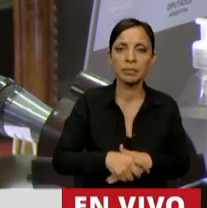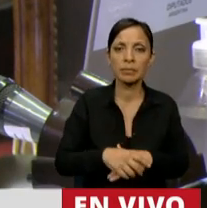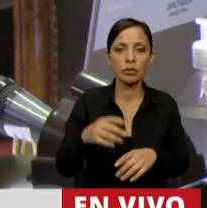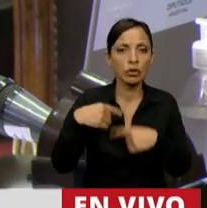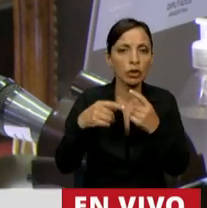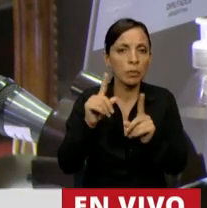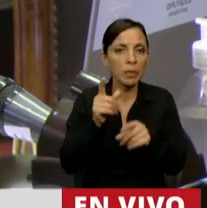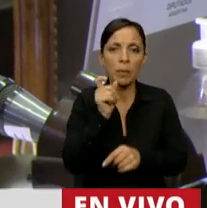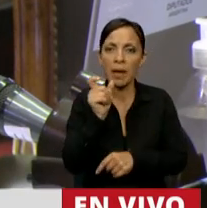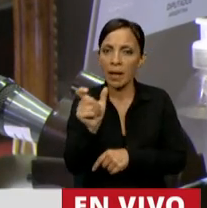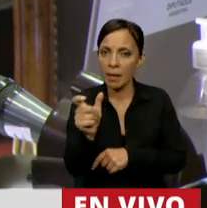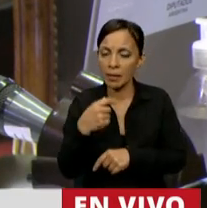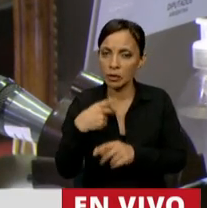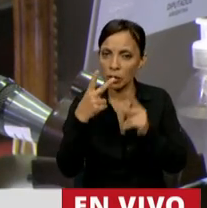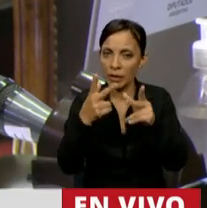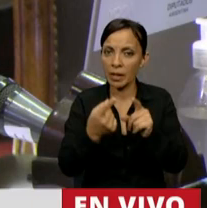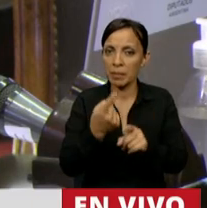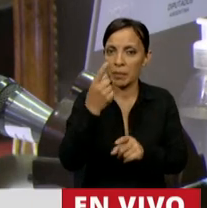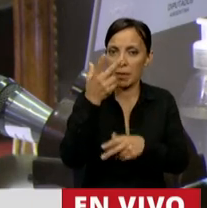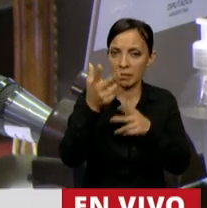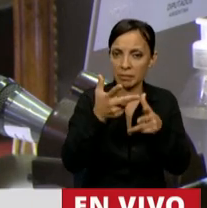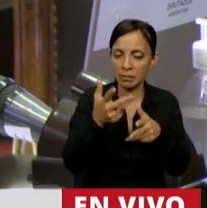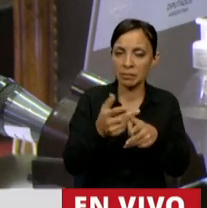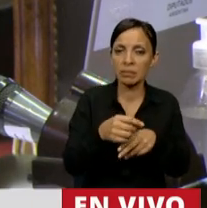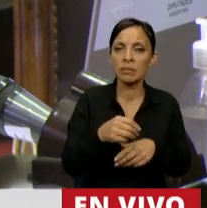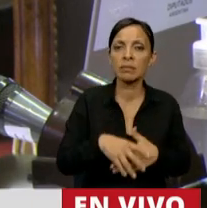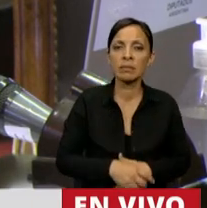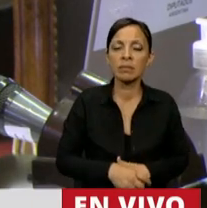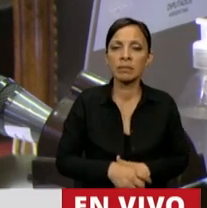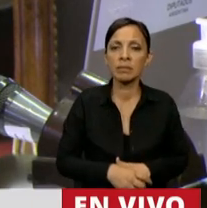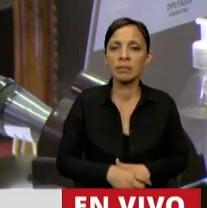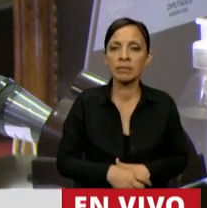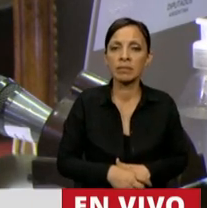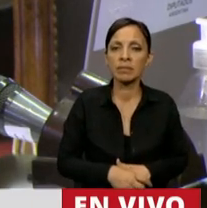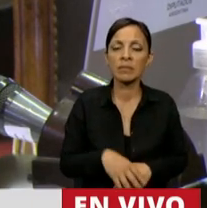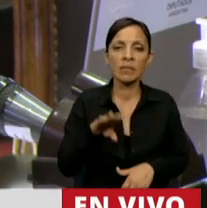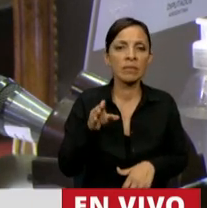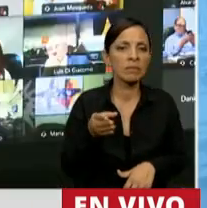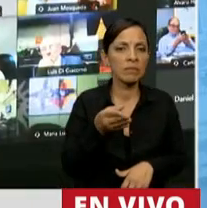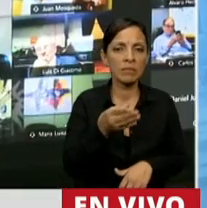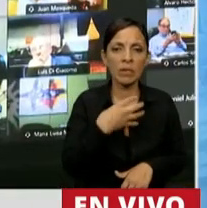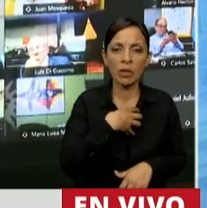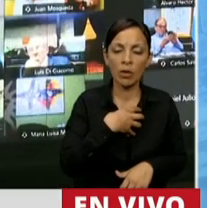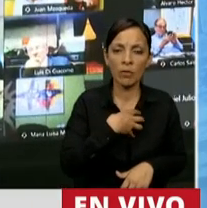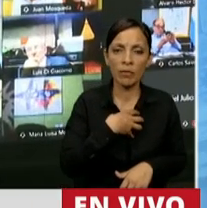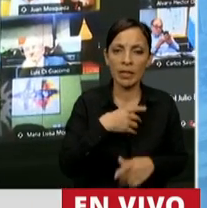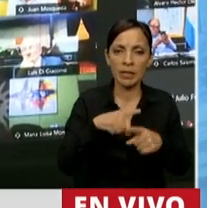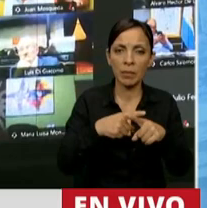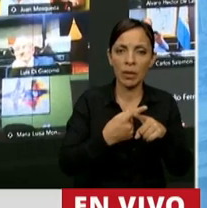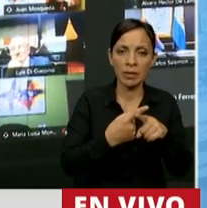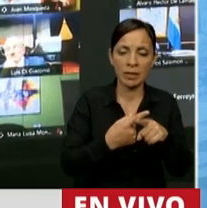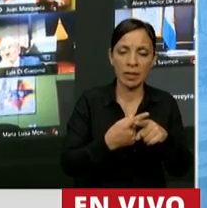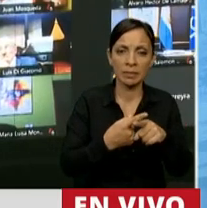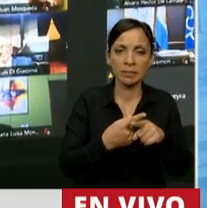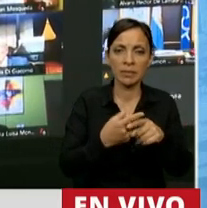que mencioné en mi primera intervención, arteramente traicionó la confianza política que había sido brindada